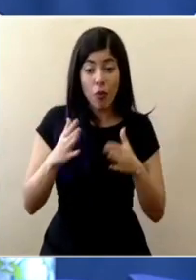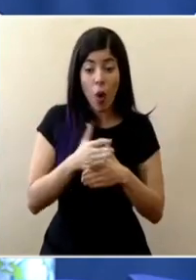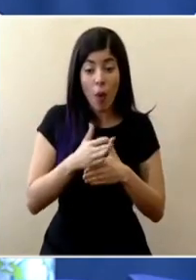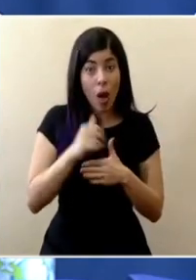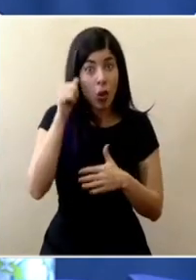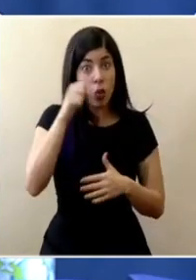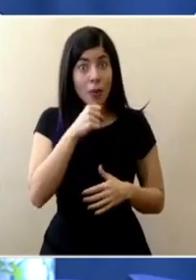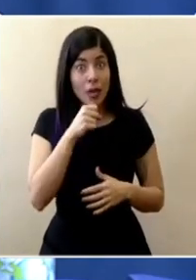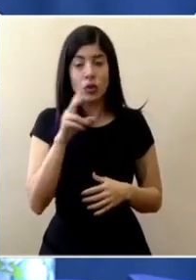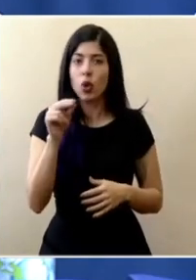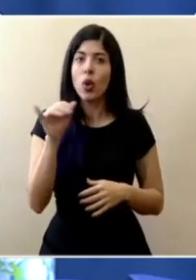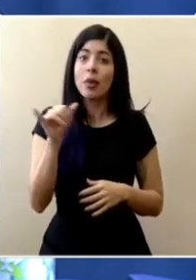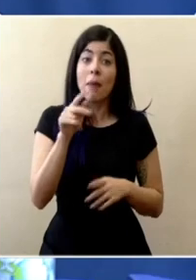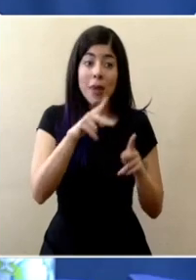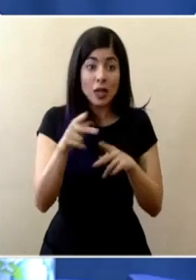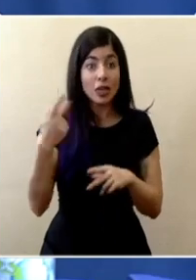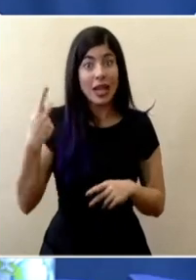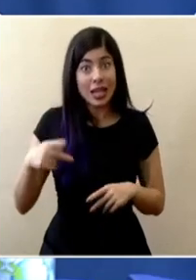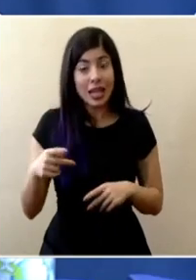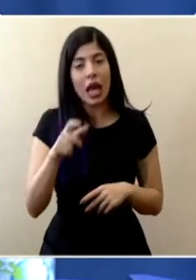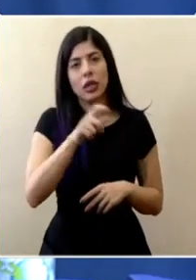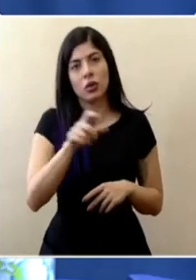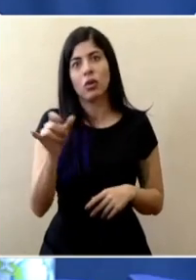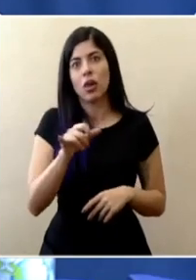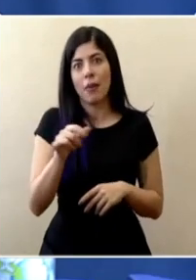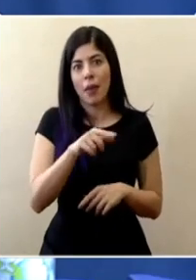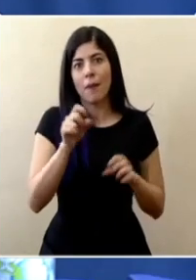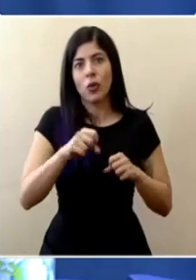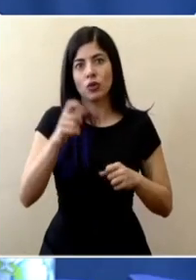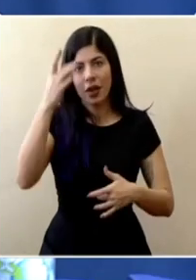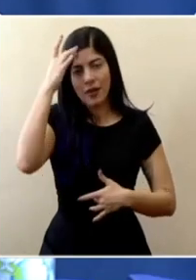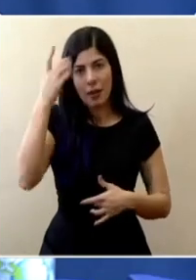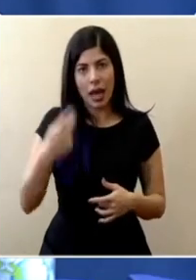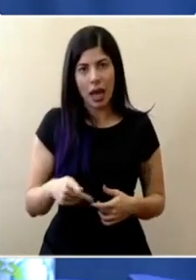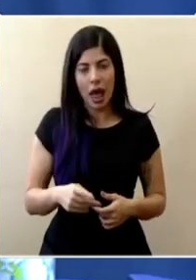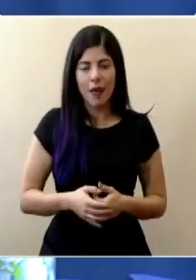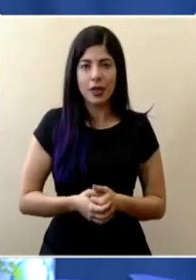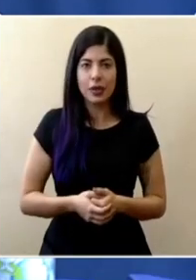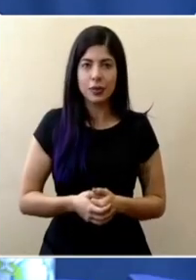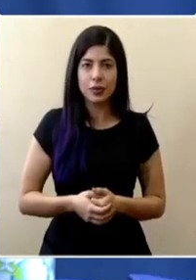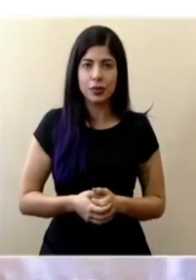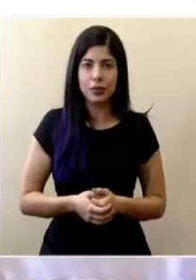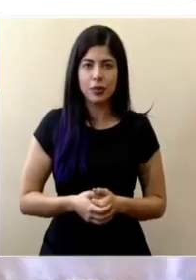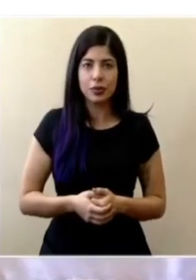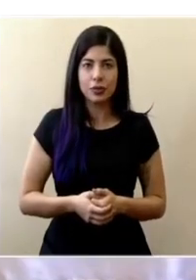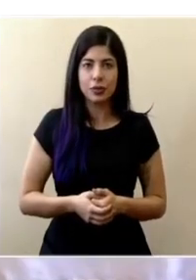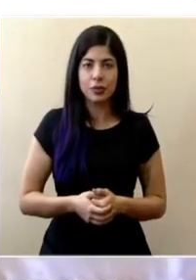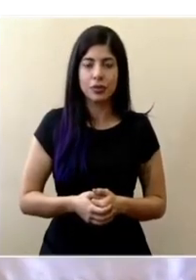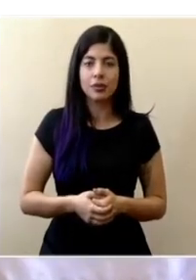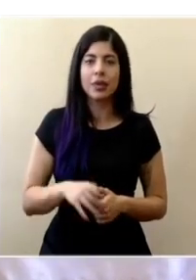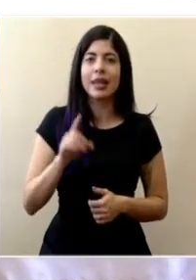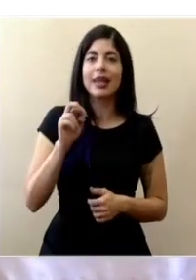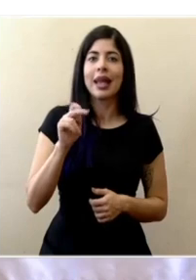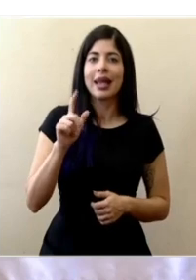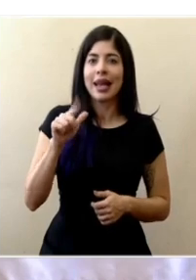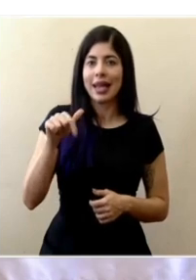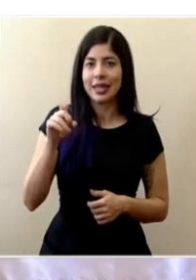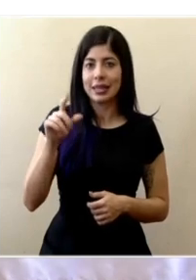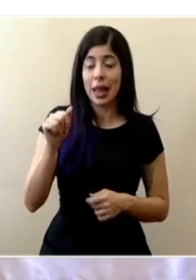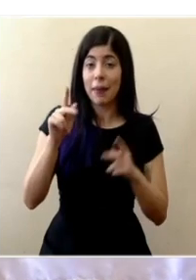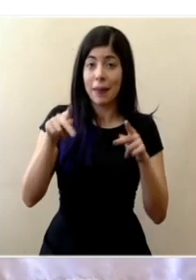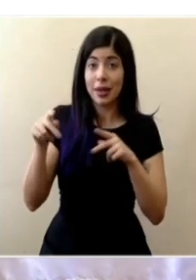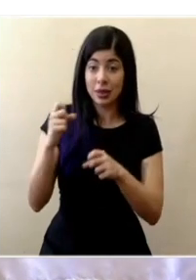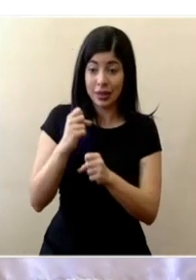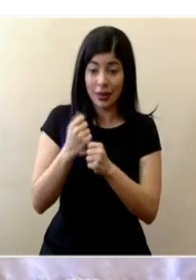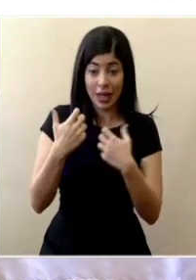adultos mayores incluso personas con factores de riesgo en general que son los más susceptibles de enfermar gravemente Don Daniel Quesada el personal